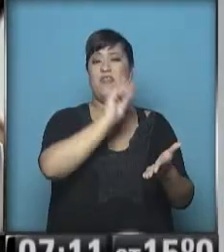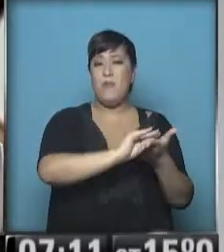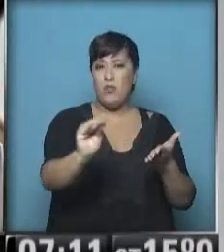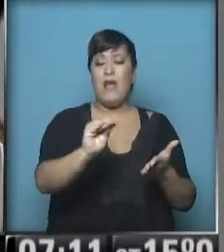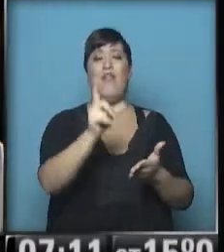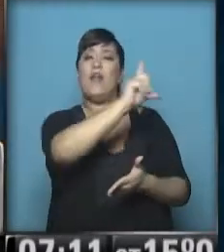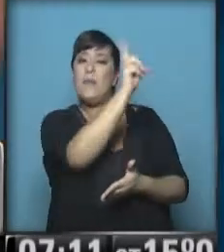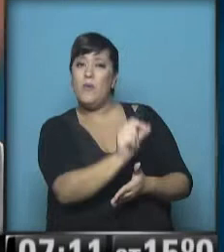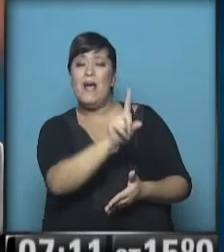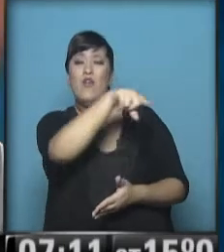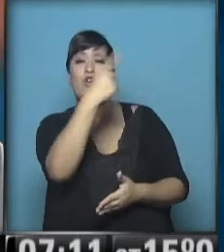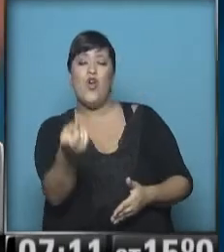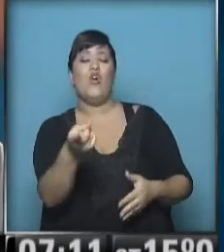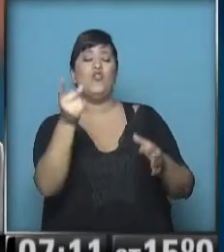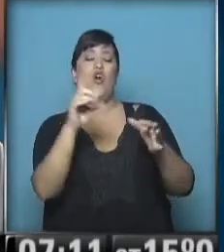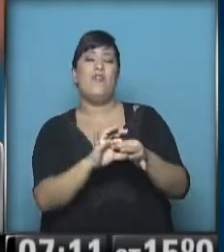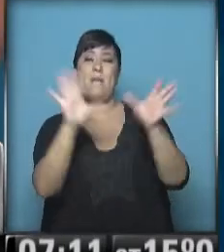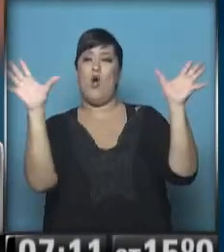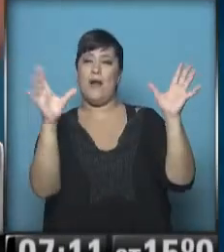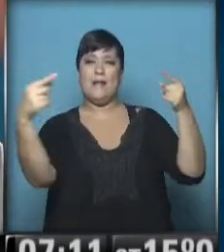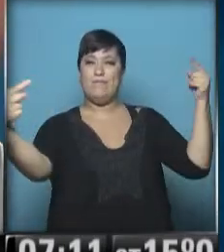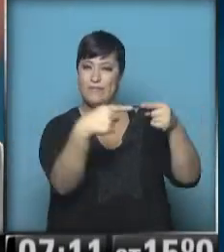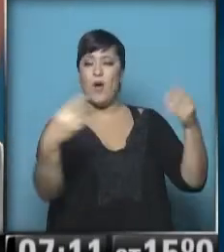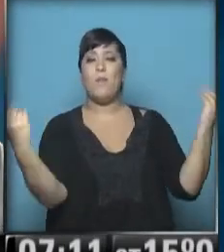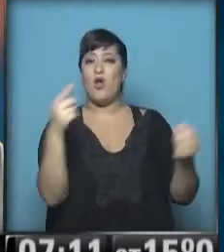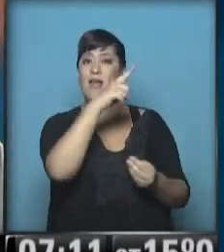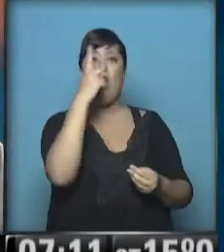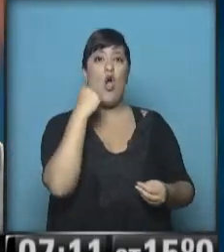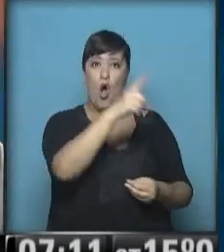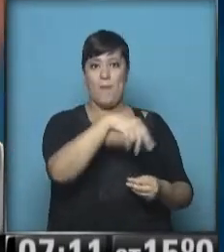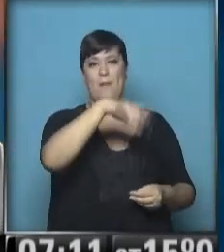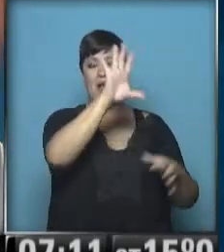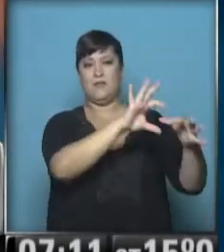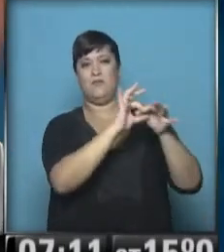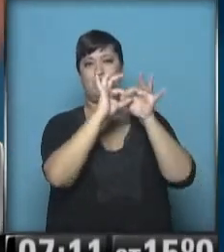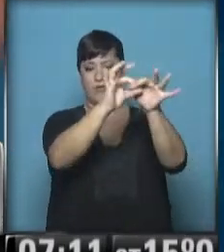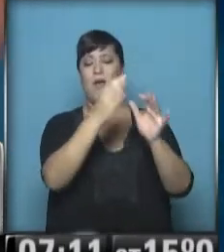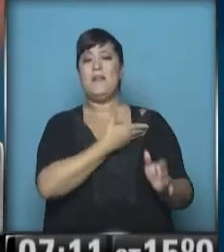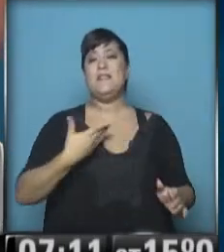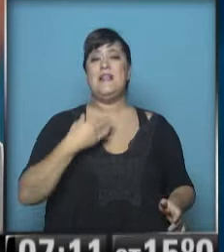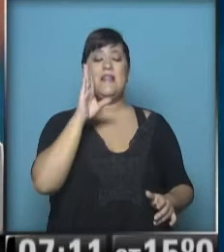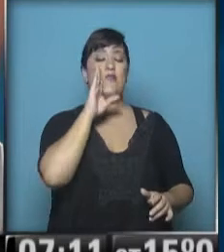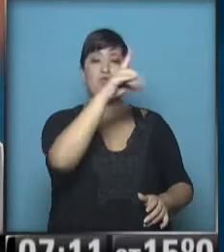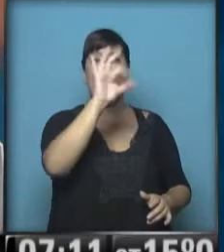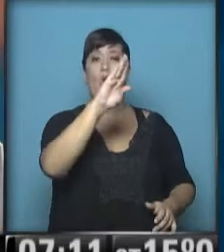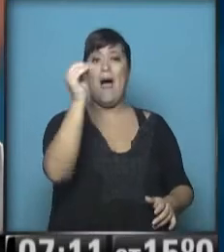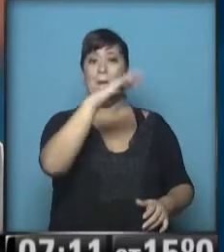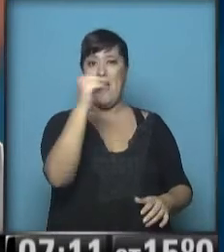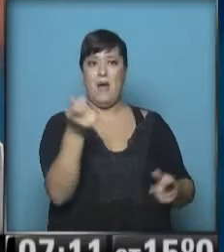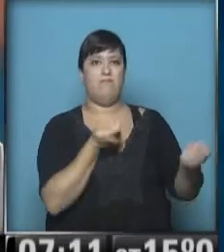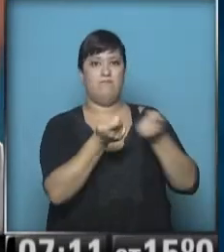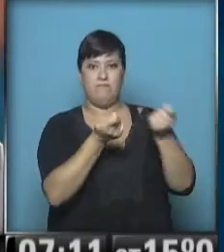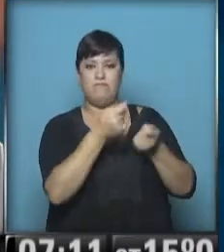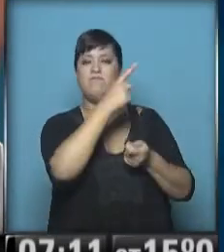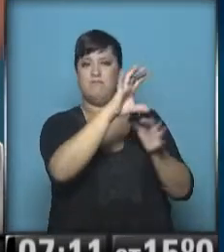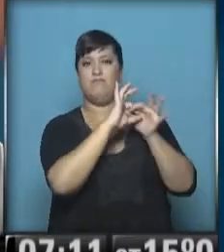demócratas porque, bueno, recordemos, es un hombre muy cercano, incluso financió la campaña de Barack Obama, pero más, porque eso obviamente, si está